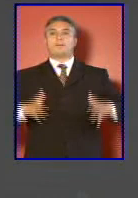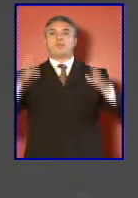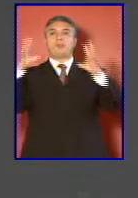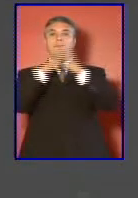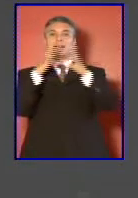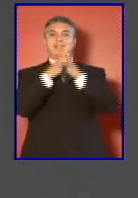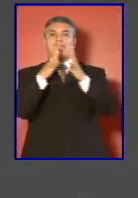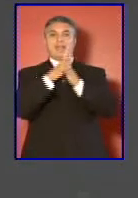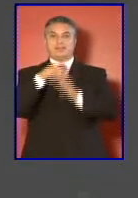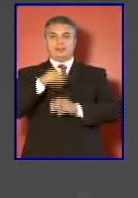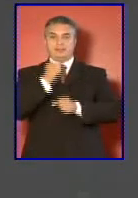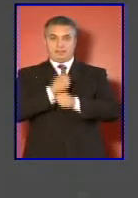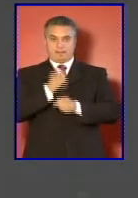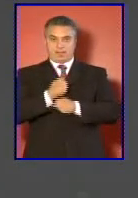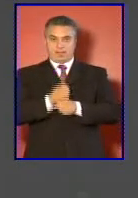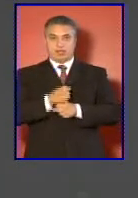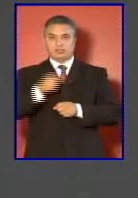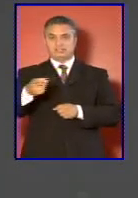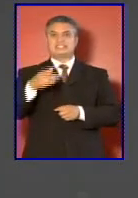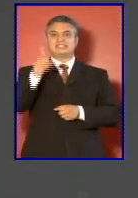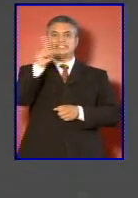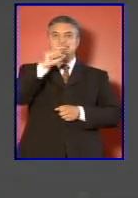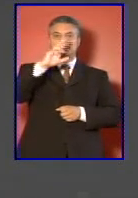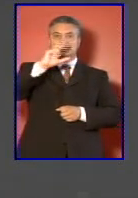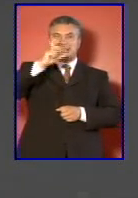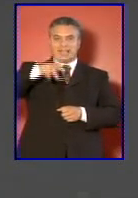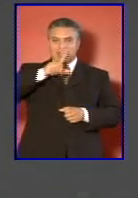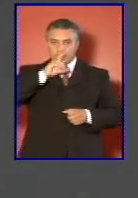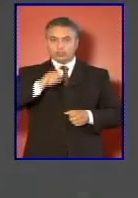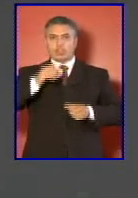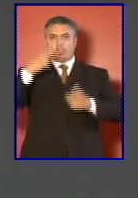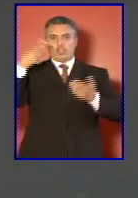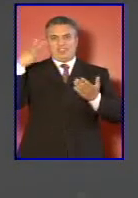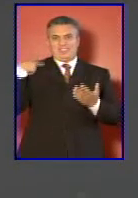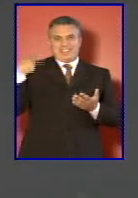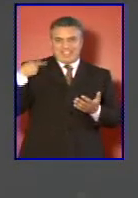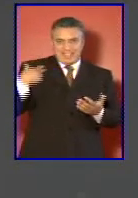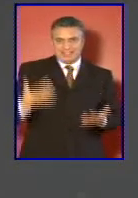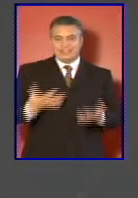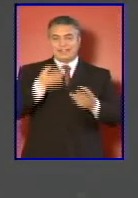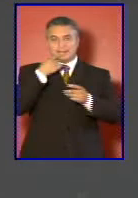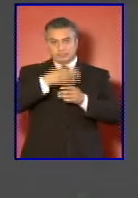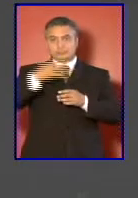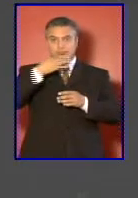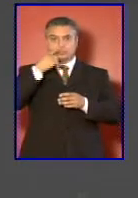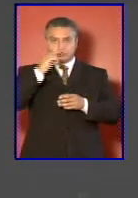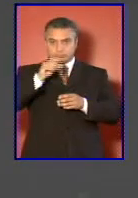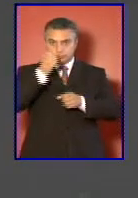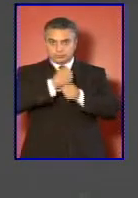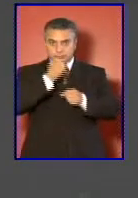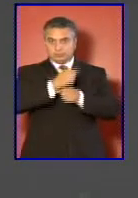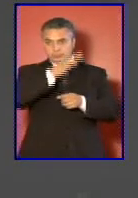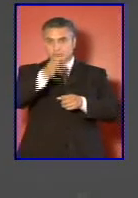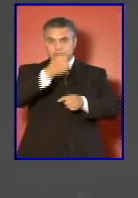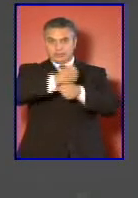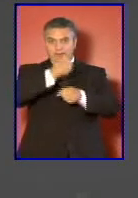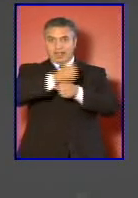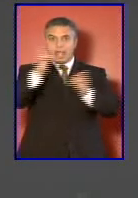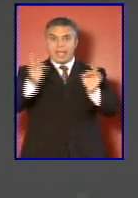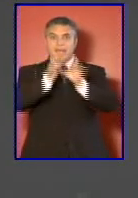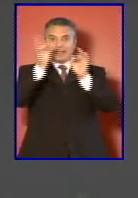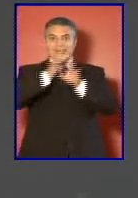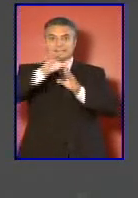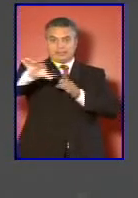de manera que sargentos tenientes y oficiales estrenados pusieran a esos trabajadores de